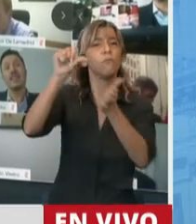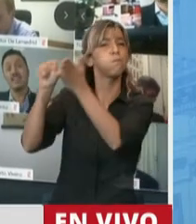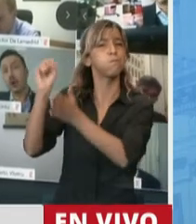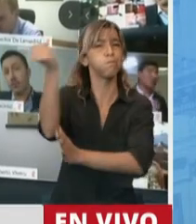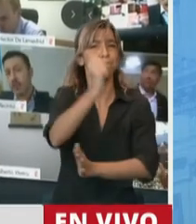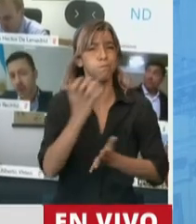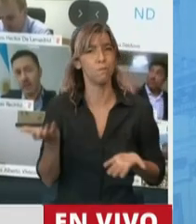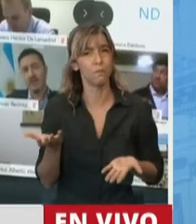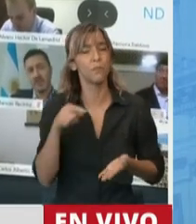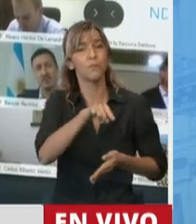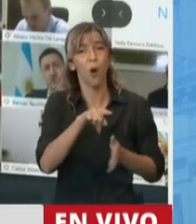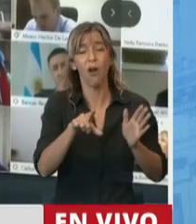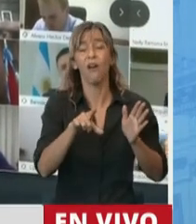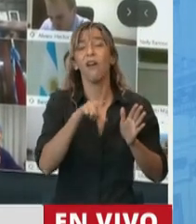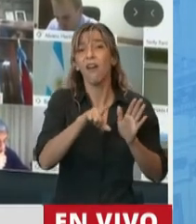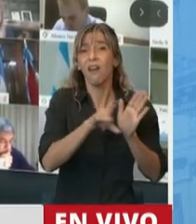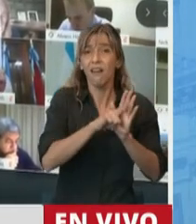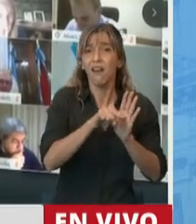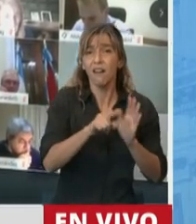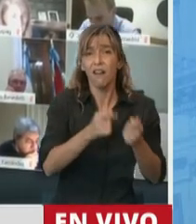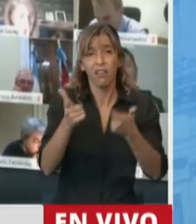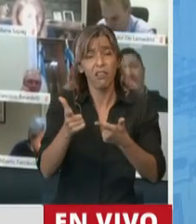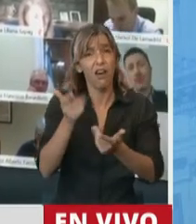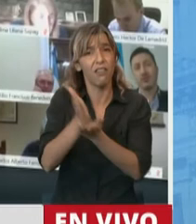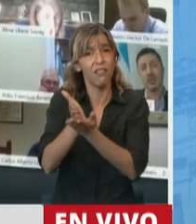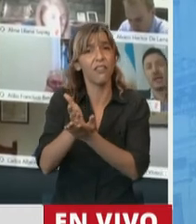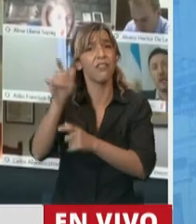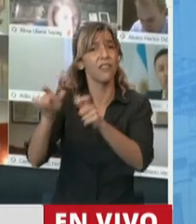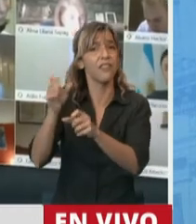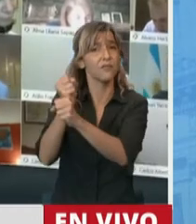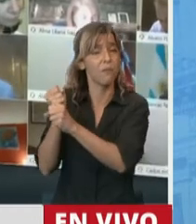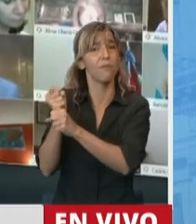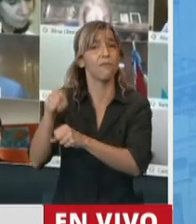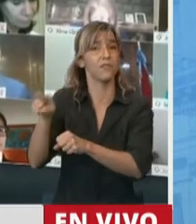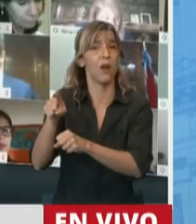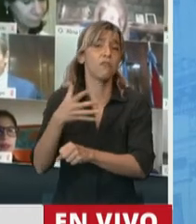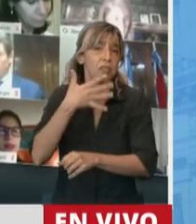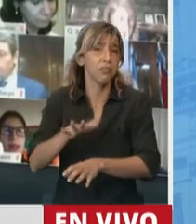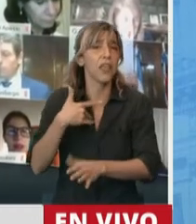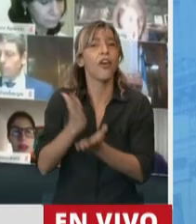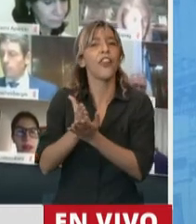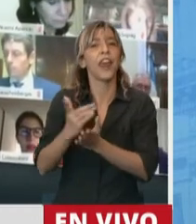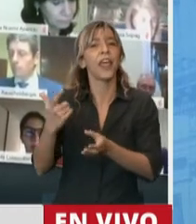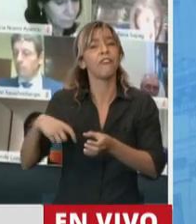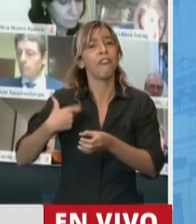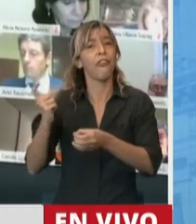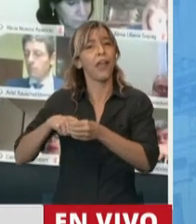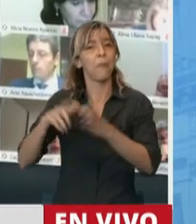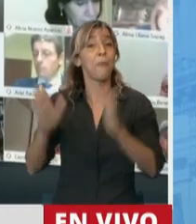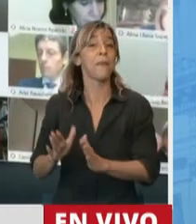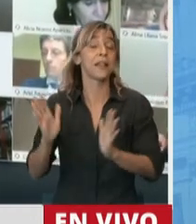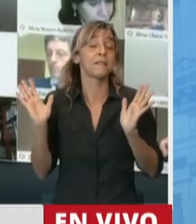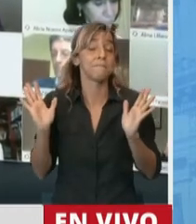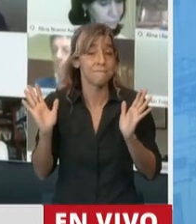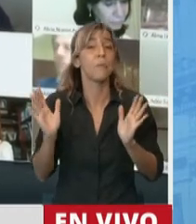presidente, los derechos de los gremios que de los propios trabajadores. Quienes vemos el teletrabajo como una oportunidad, creemos que hay que